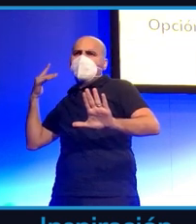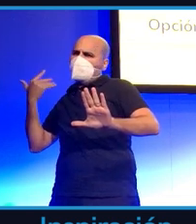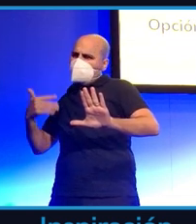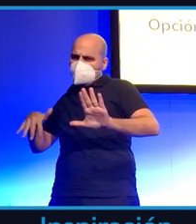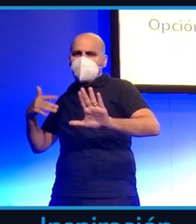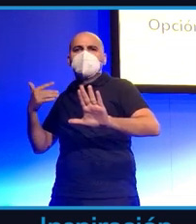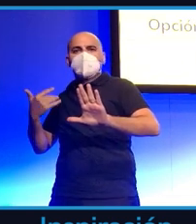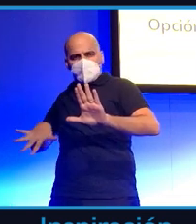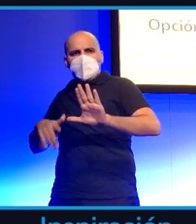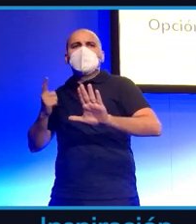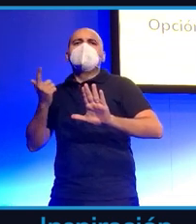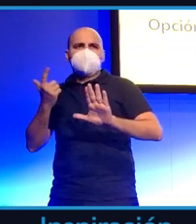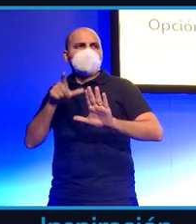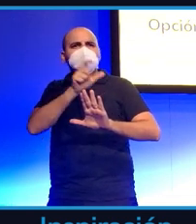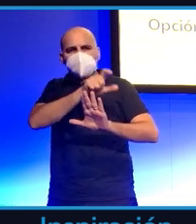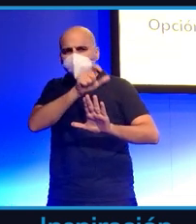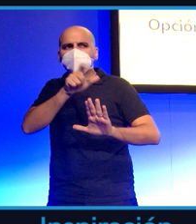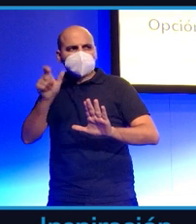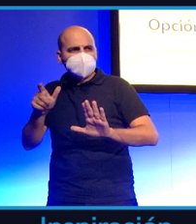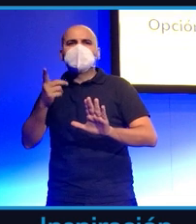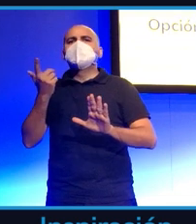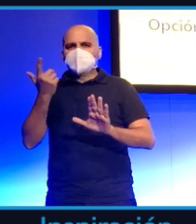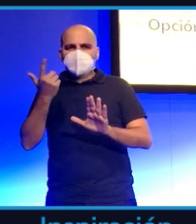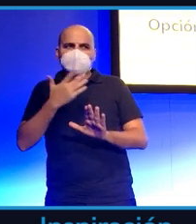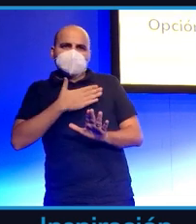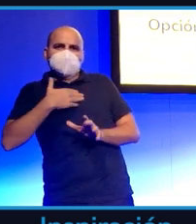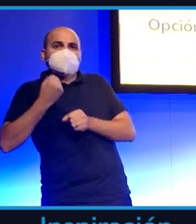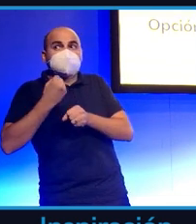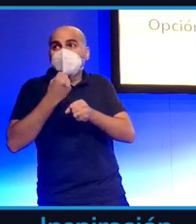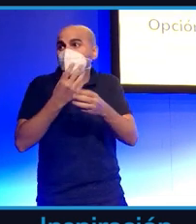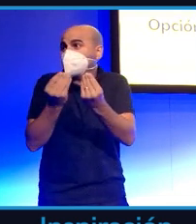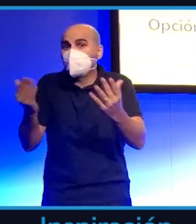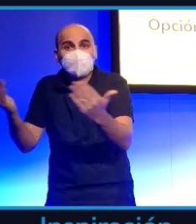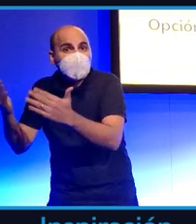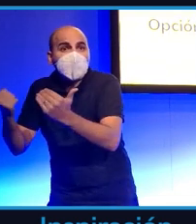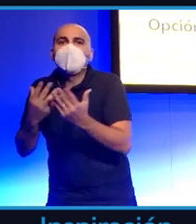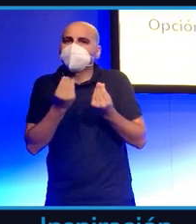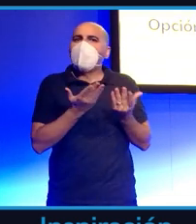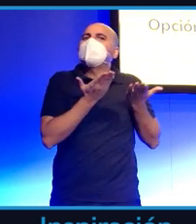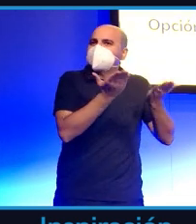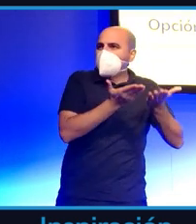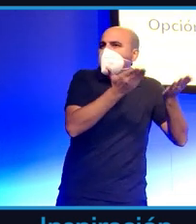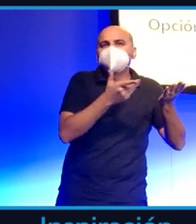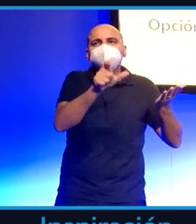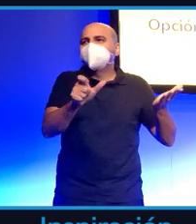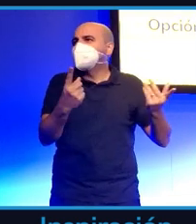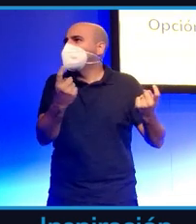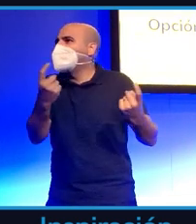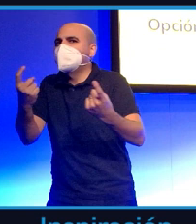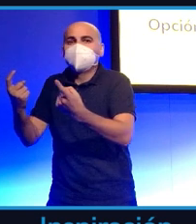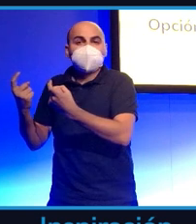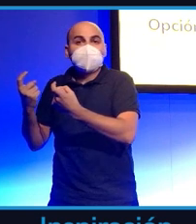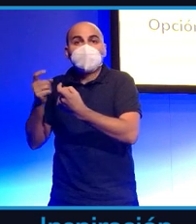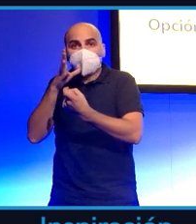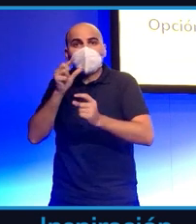y esto ha ido progresando desgraciadamente. Hay una